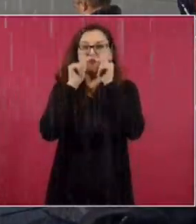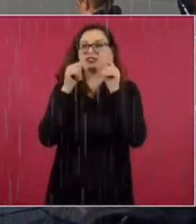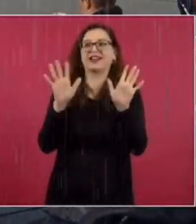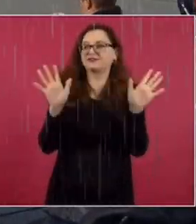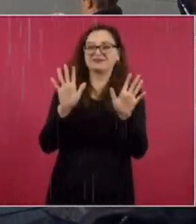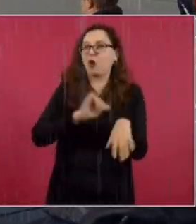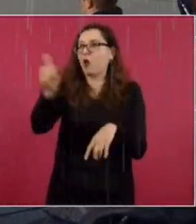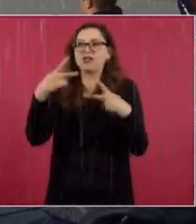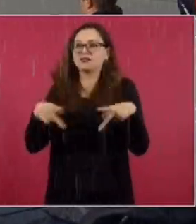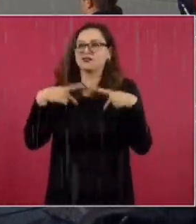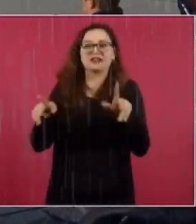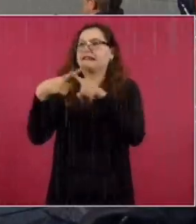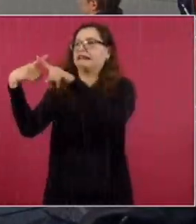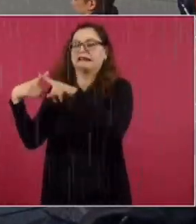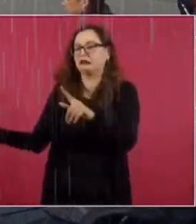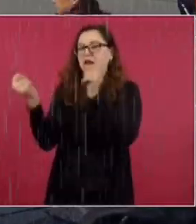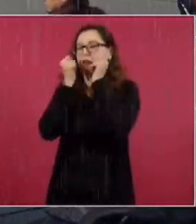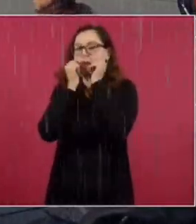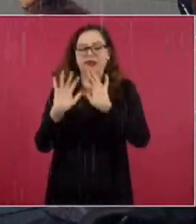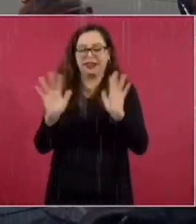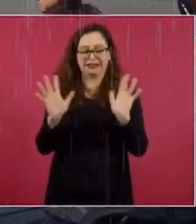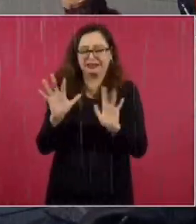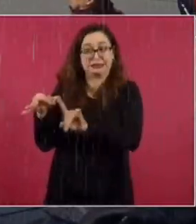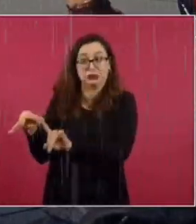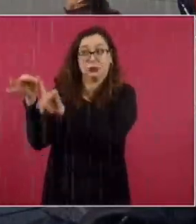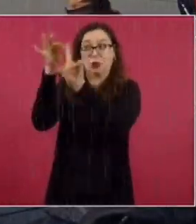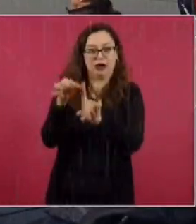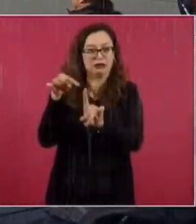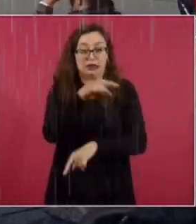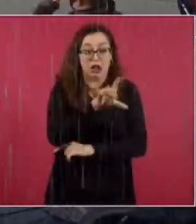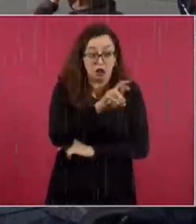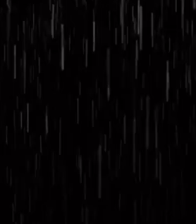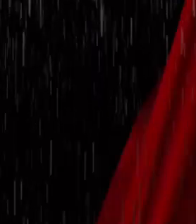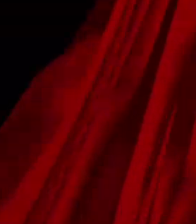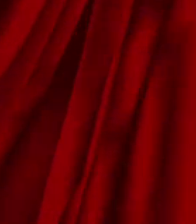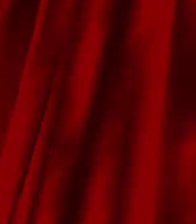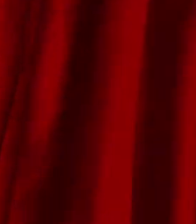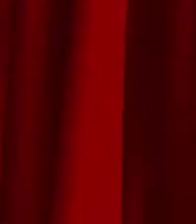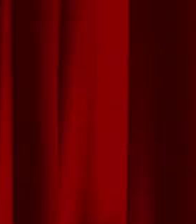eligen, cualquier ciudadano, estaría mejor.